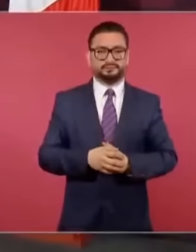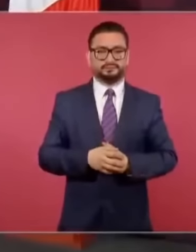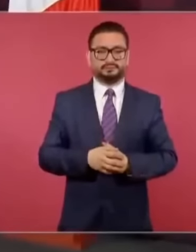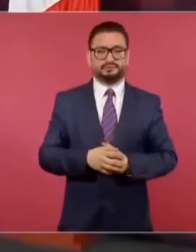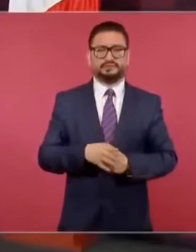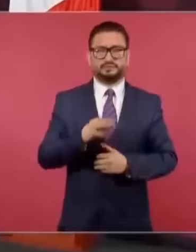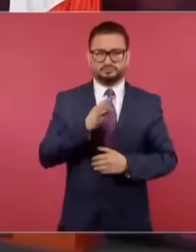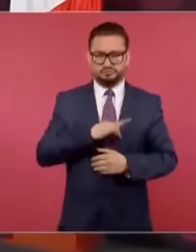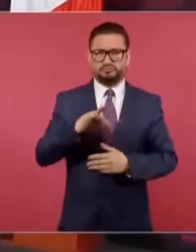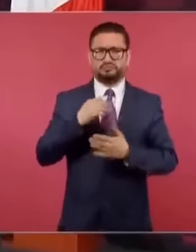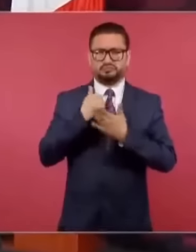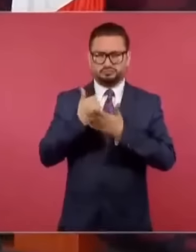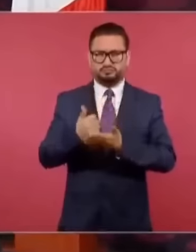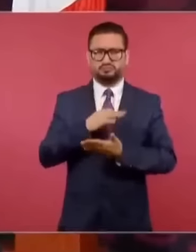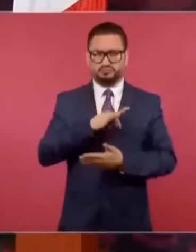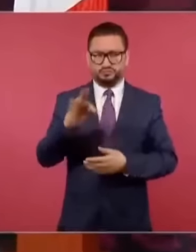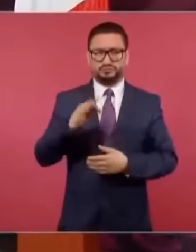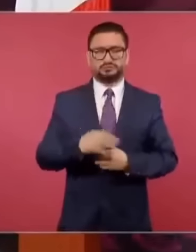ayudarlos.